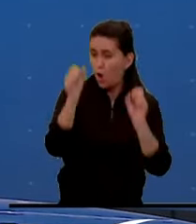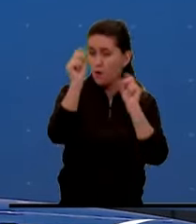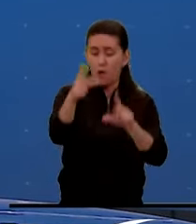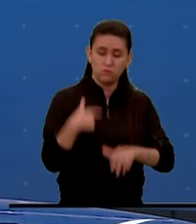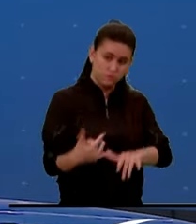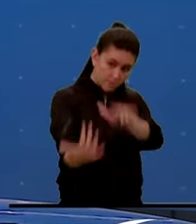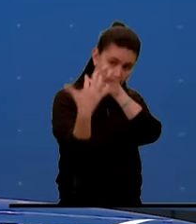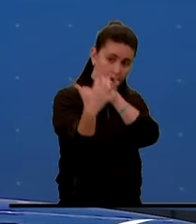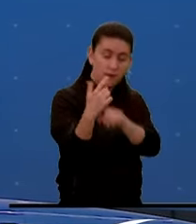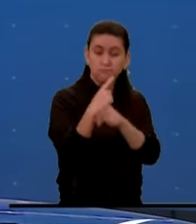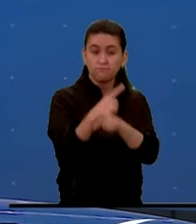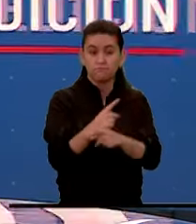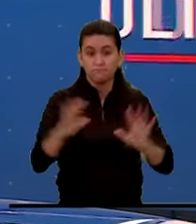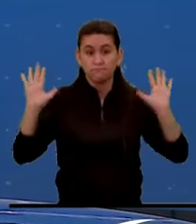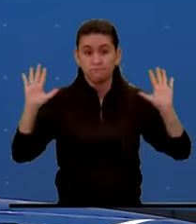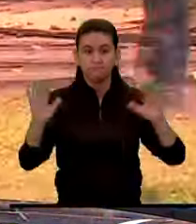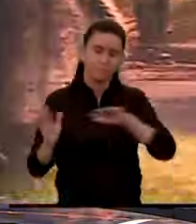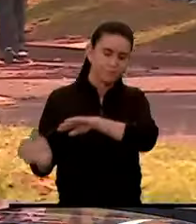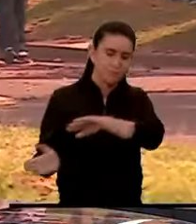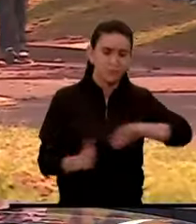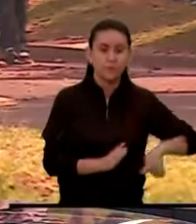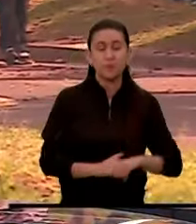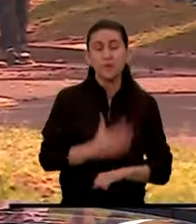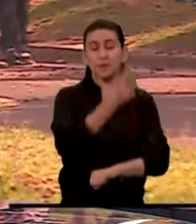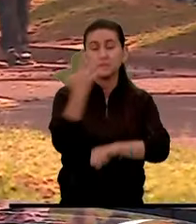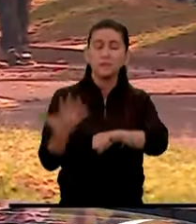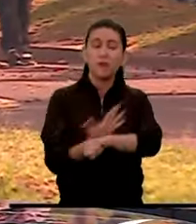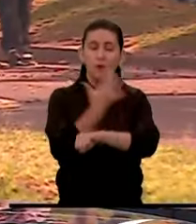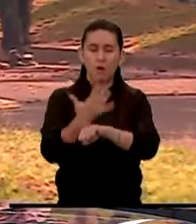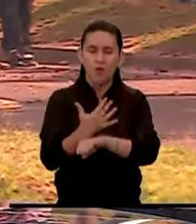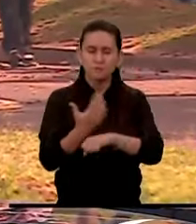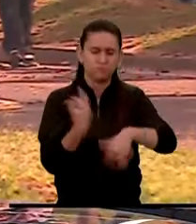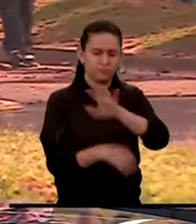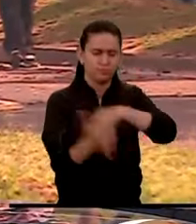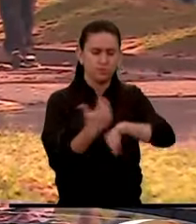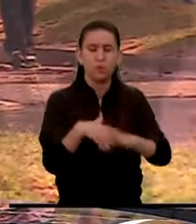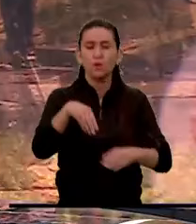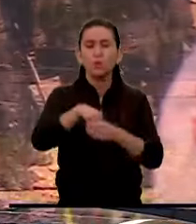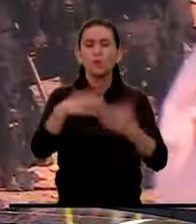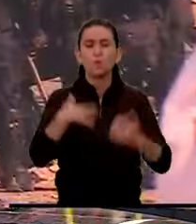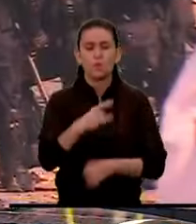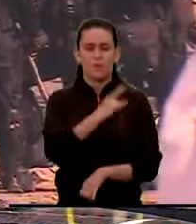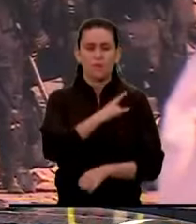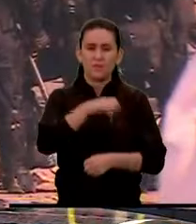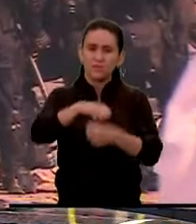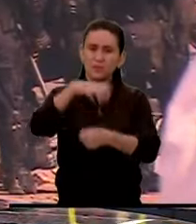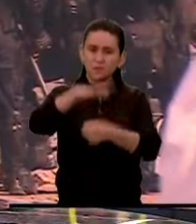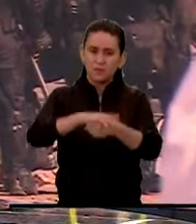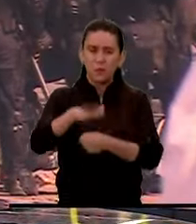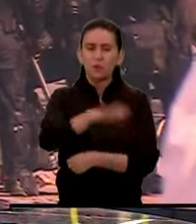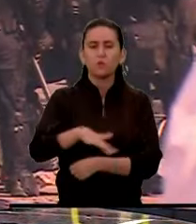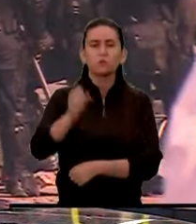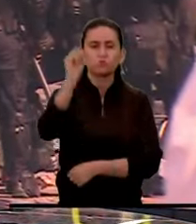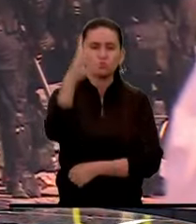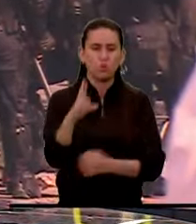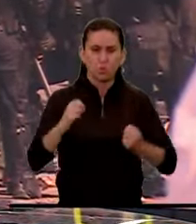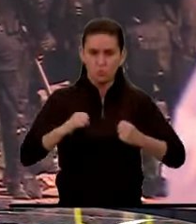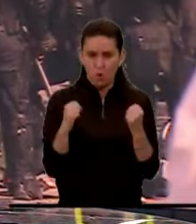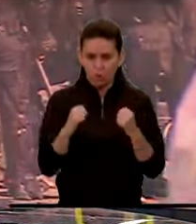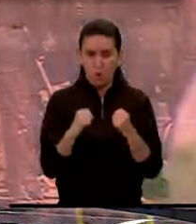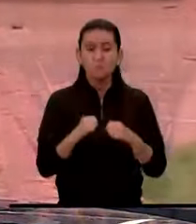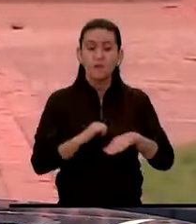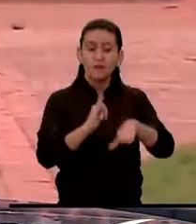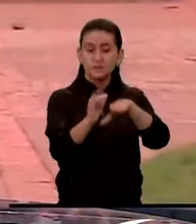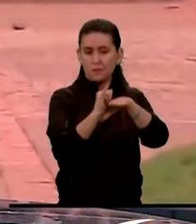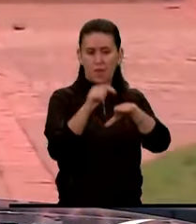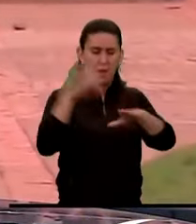Cerca de cinco horas duraron los disturbios en inmediaciones de la Universidad Distrital Francisco José de Caldas en el sur de Bogotá. Un bus vandalizado y